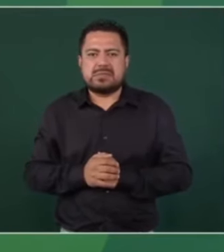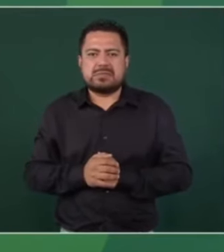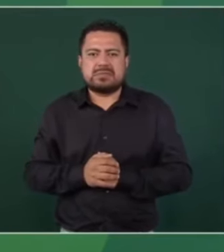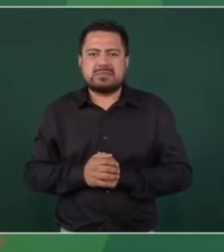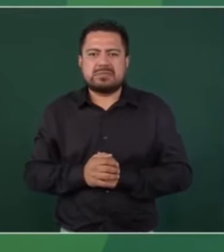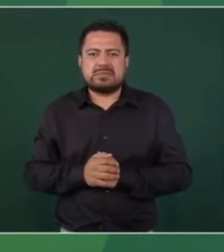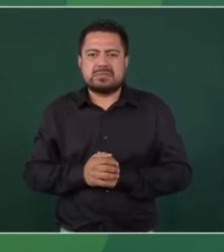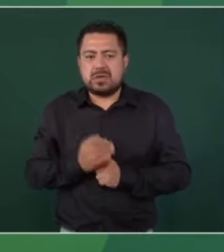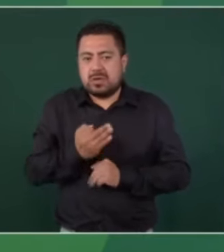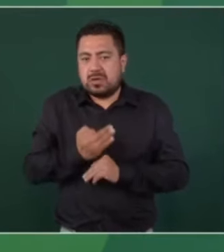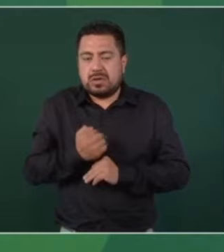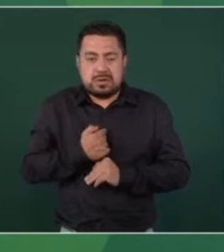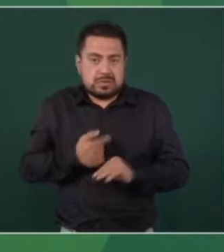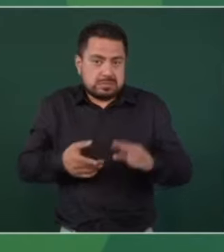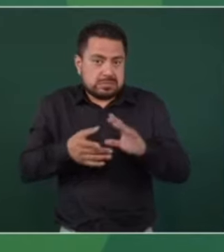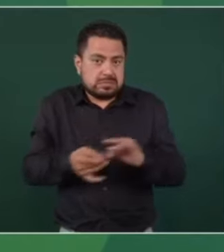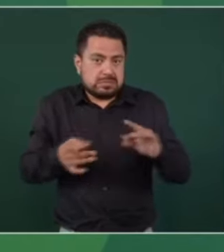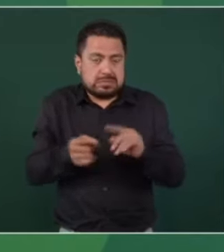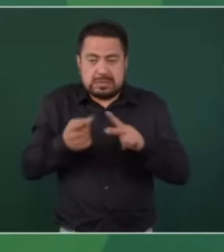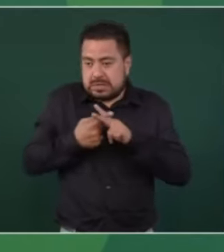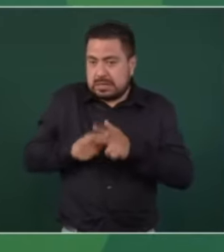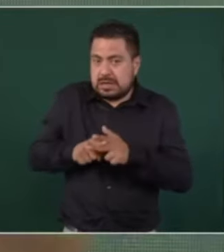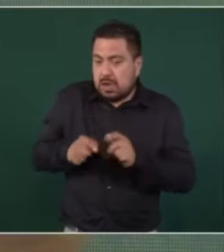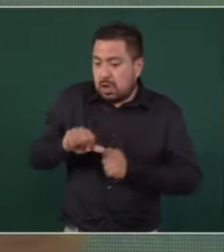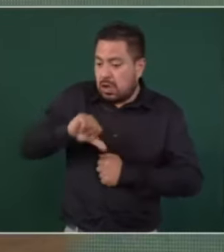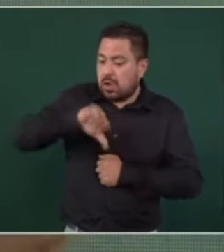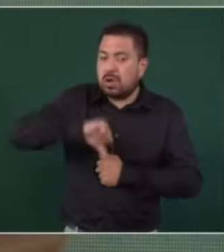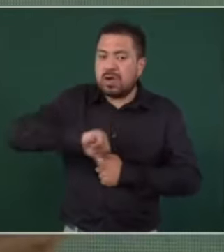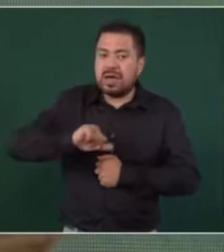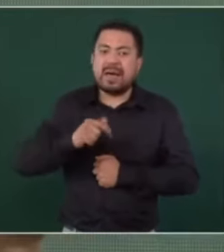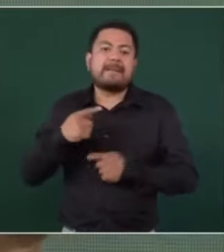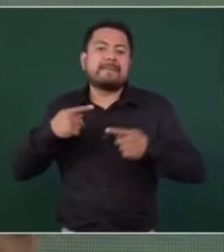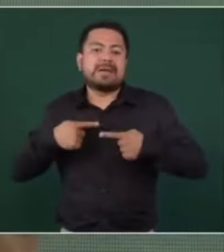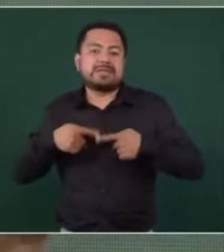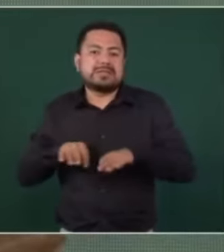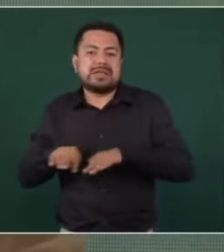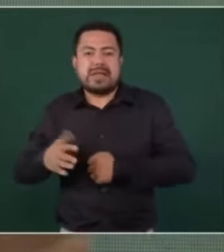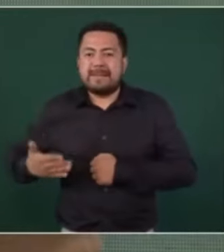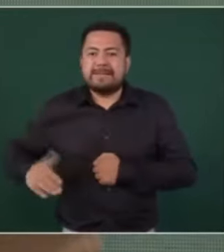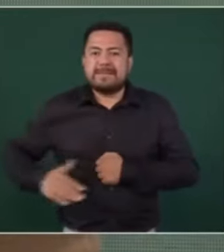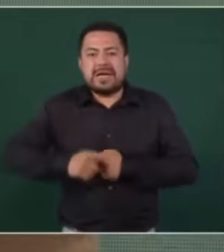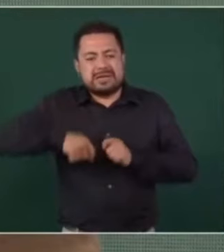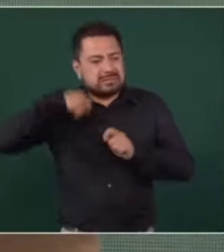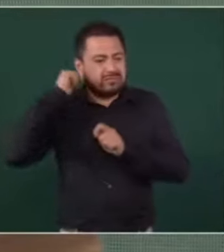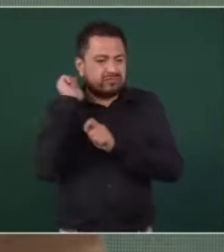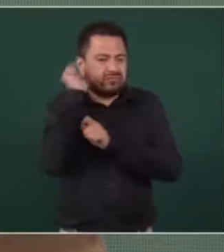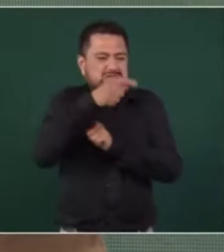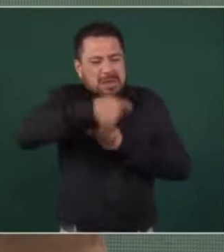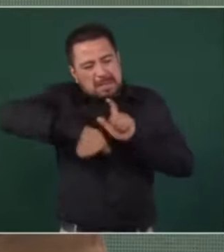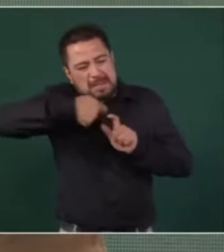Y decirles que a partir de hoy, igual a los pescadores, se les van a entregar ya todos sus